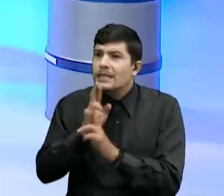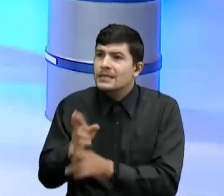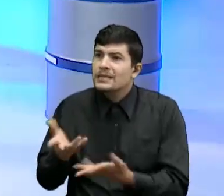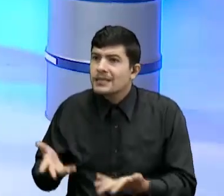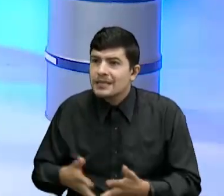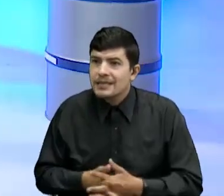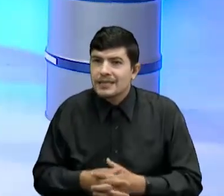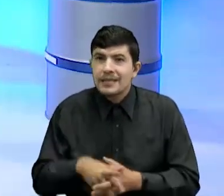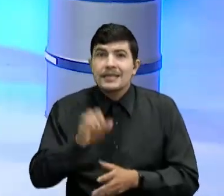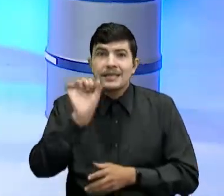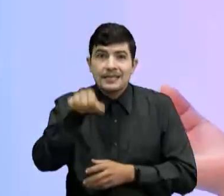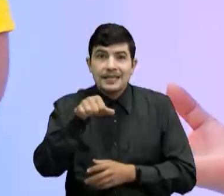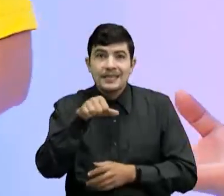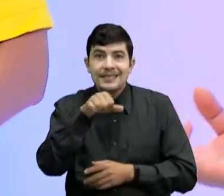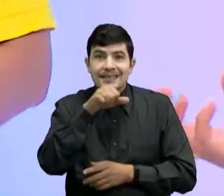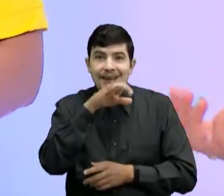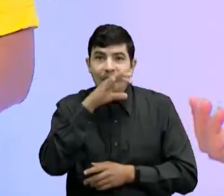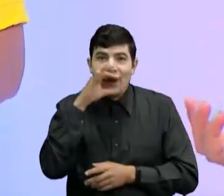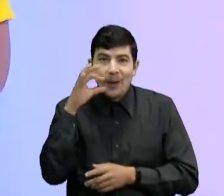Sí señor